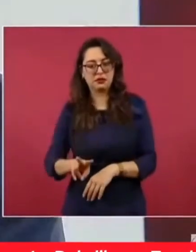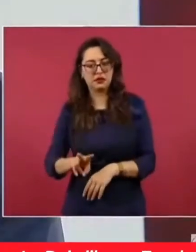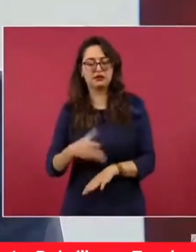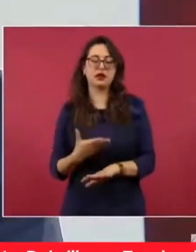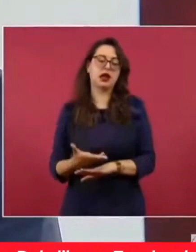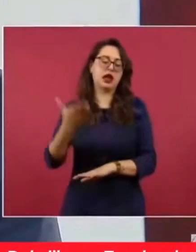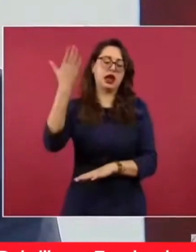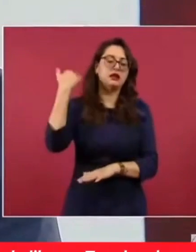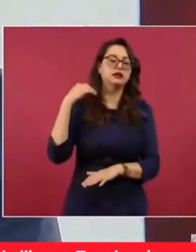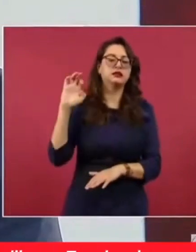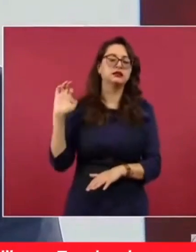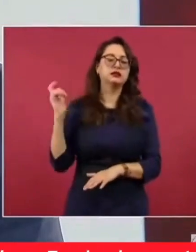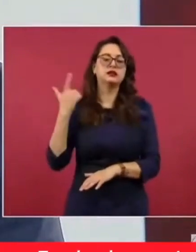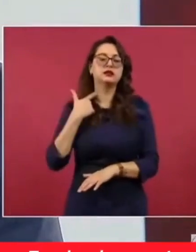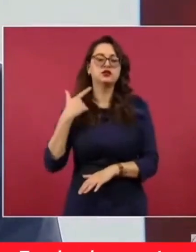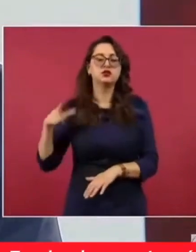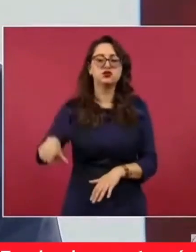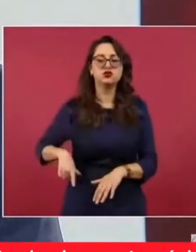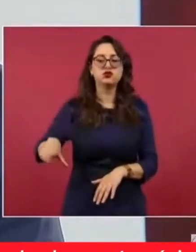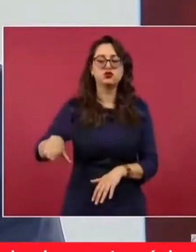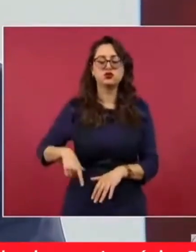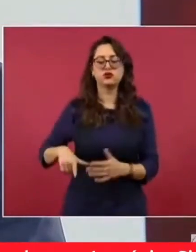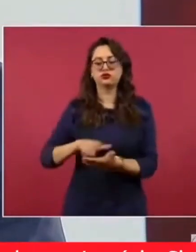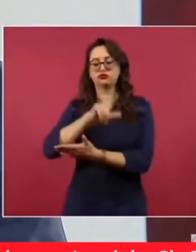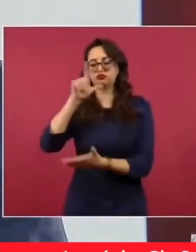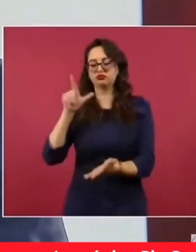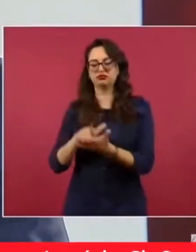Chueco, de Cohecho.